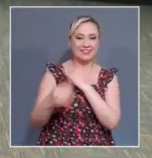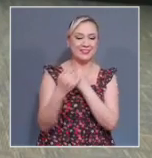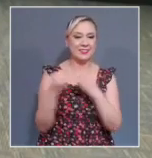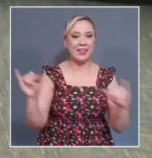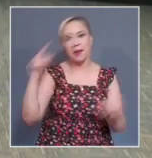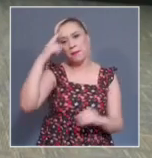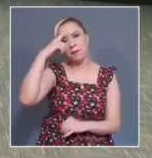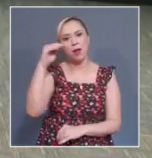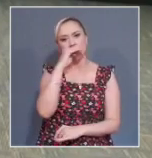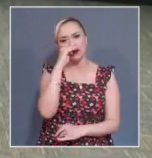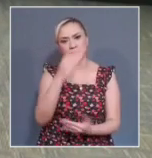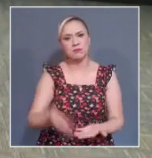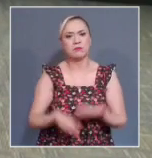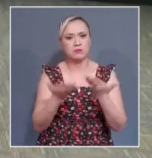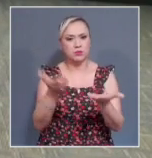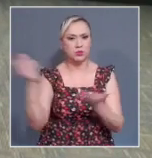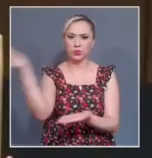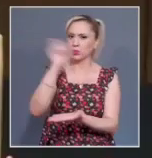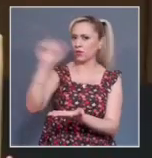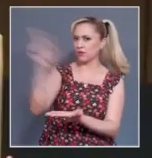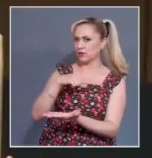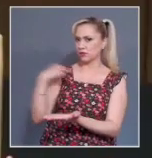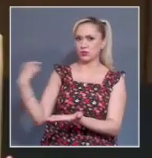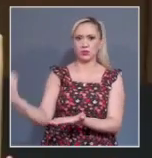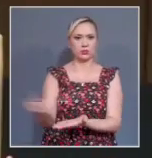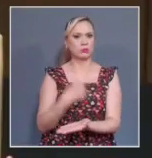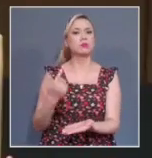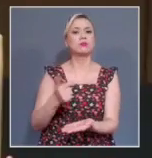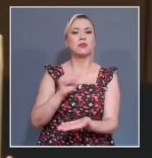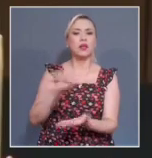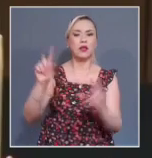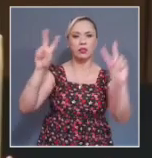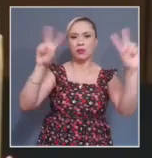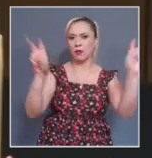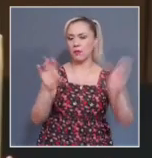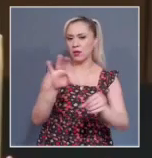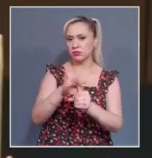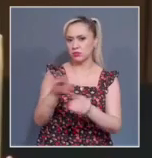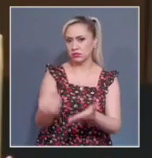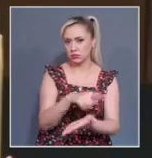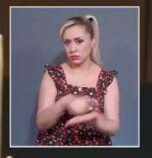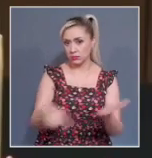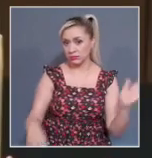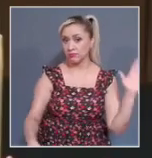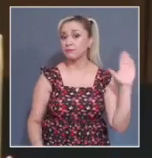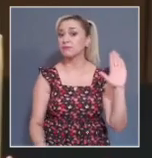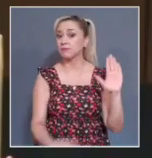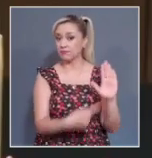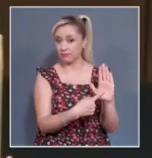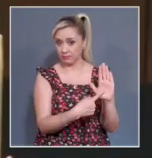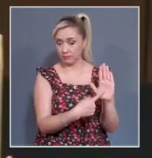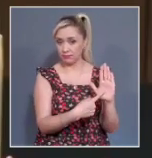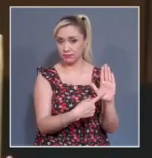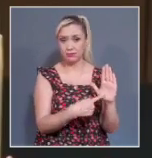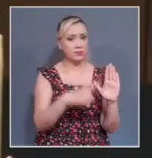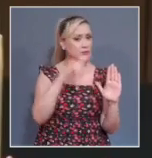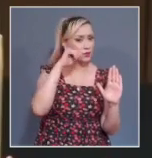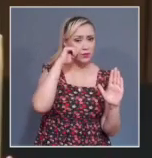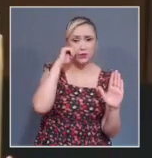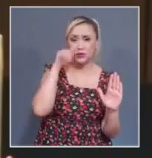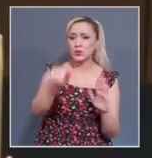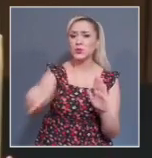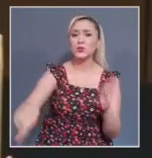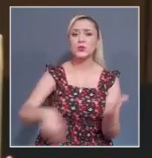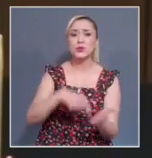profesionalizado a la justicia electoral. Permite a toda la ciudadanía, sea cual sea su origen étnico,